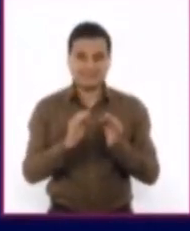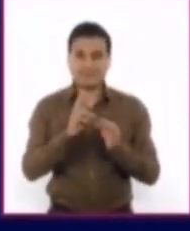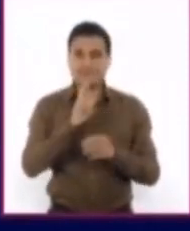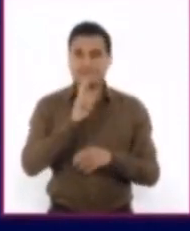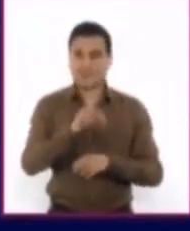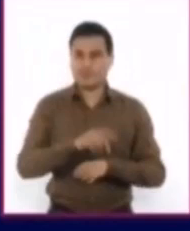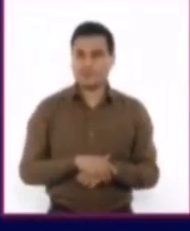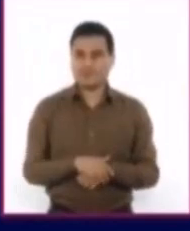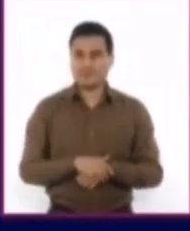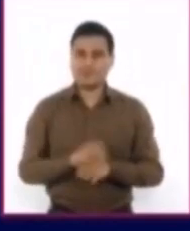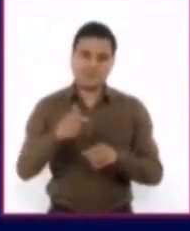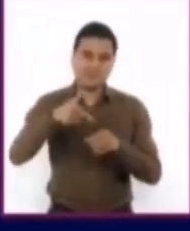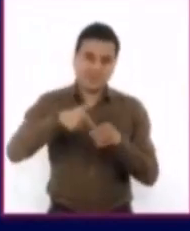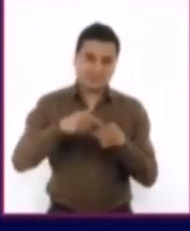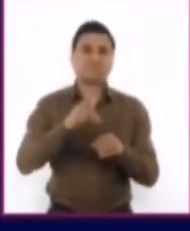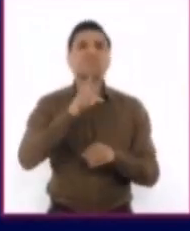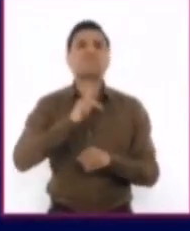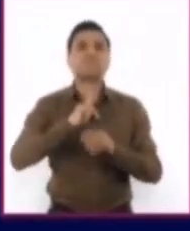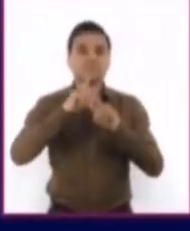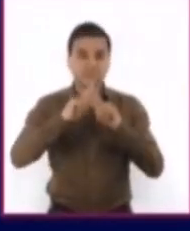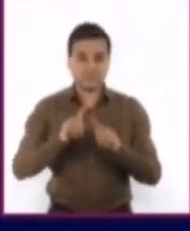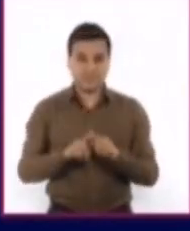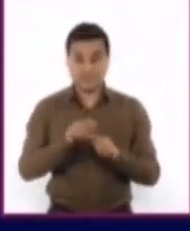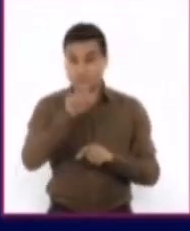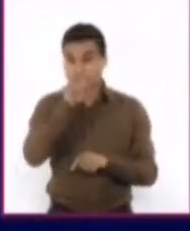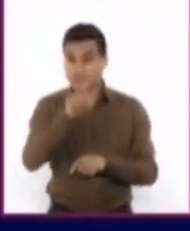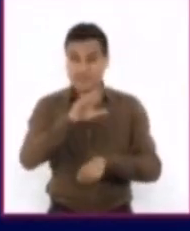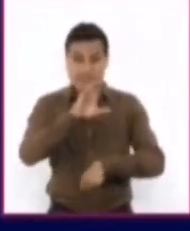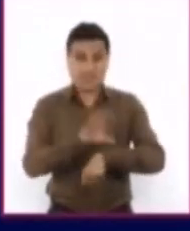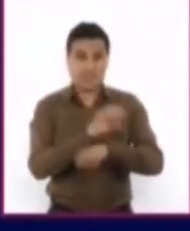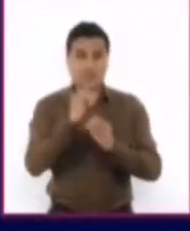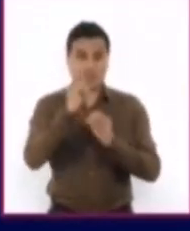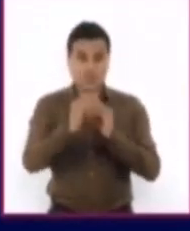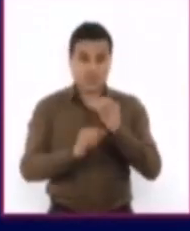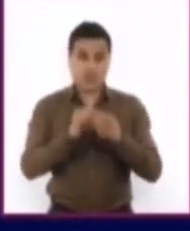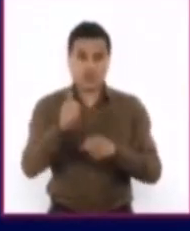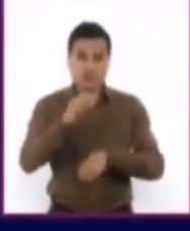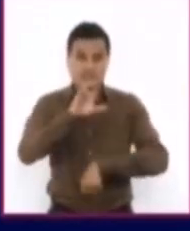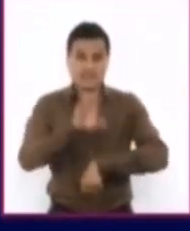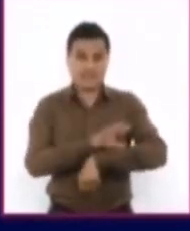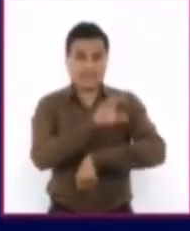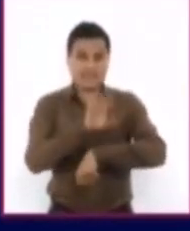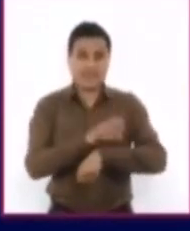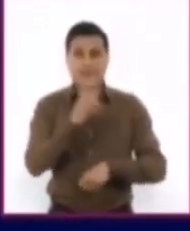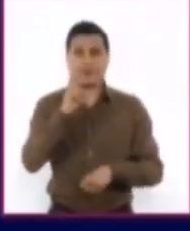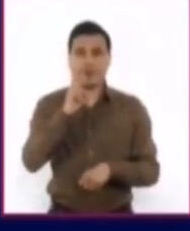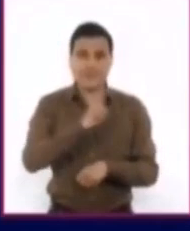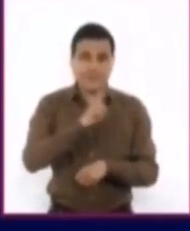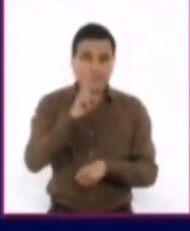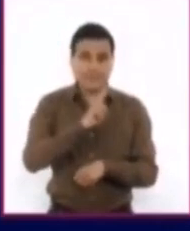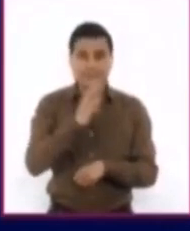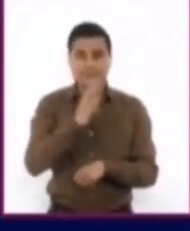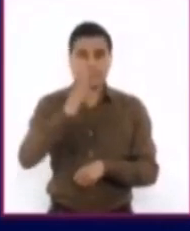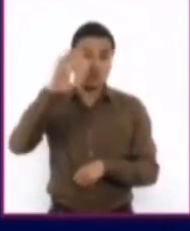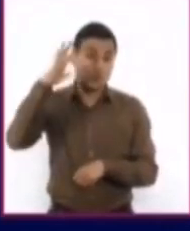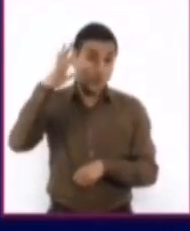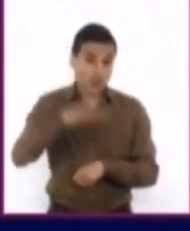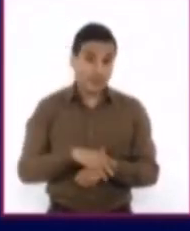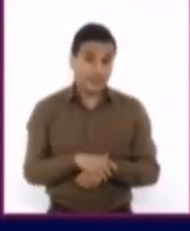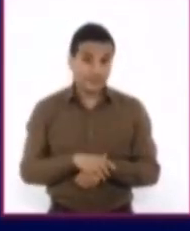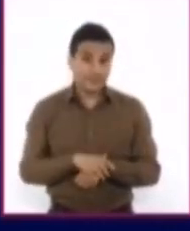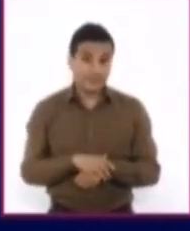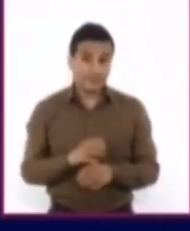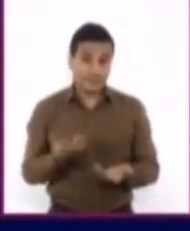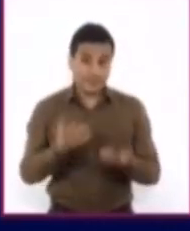combustibles fósiles, de energía nuclear y de diferentes energías renovables ya existentes, como la energía solar, la